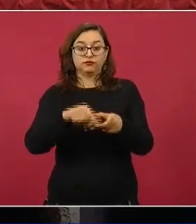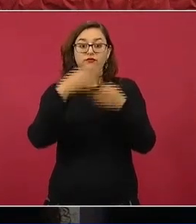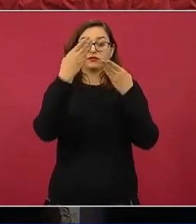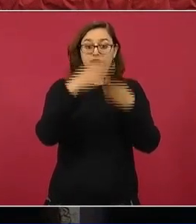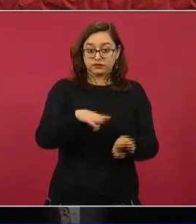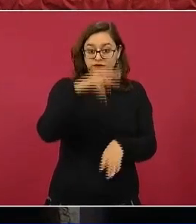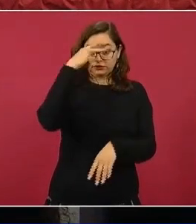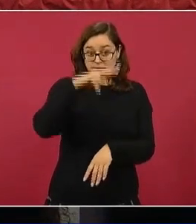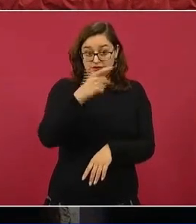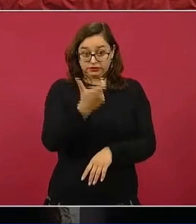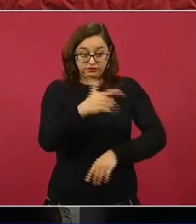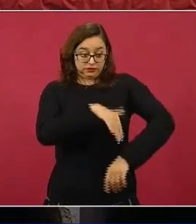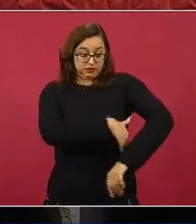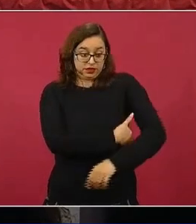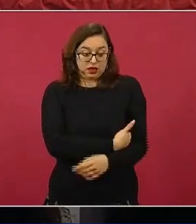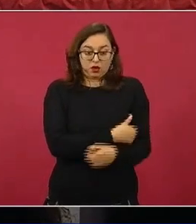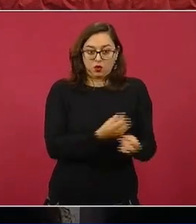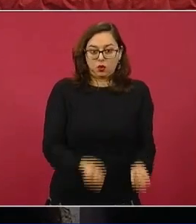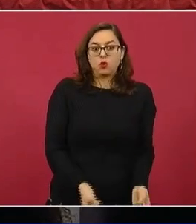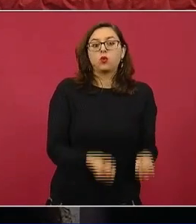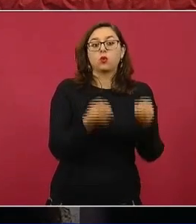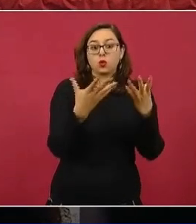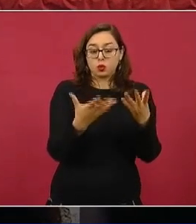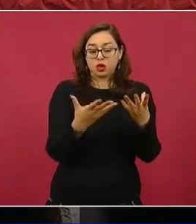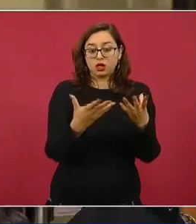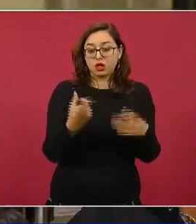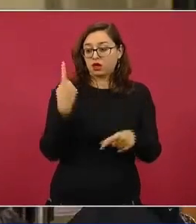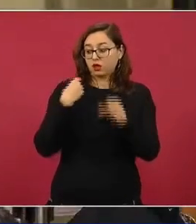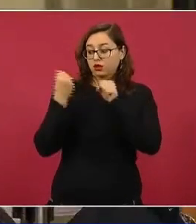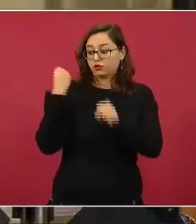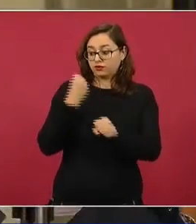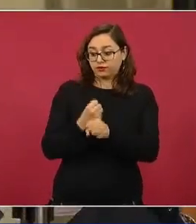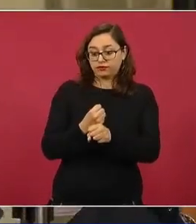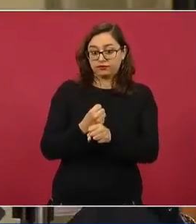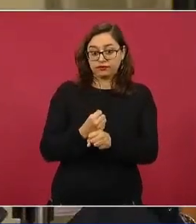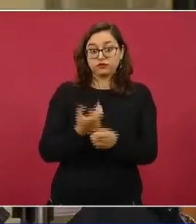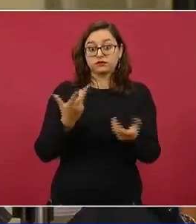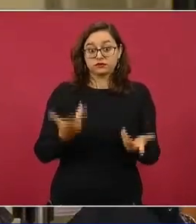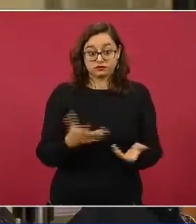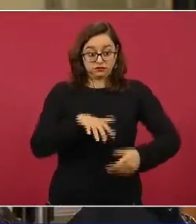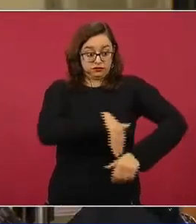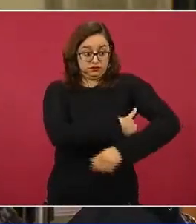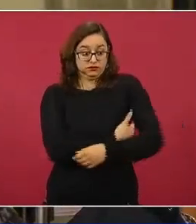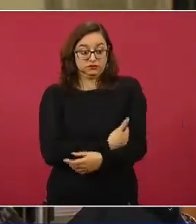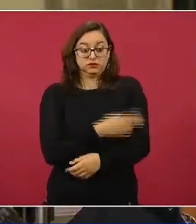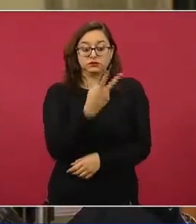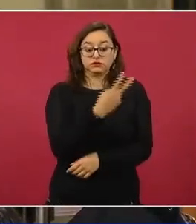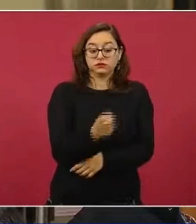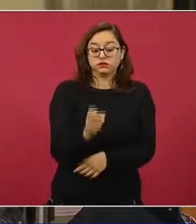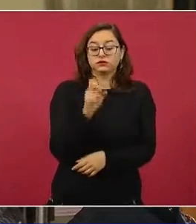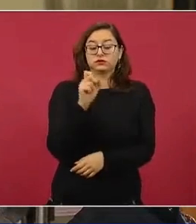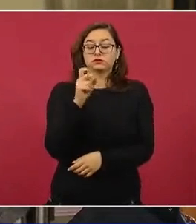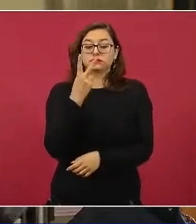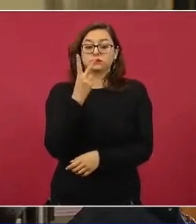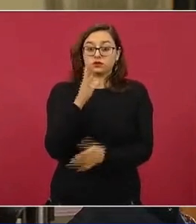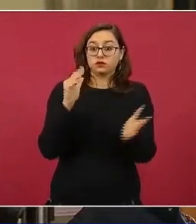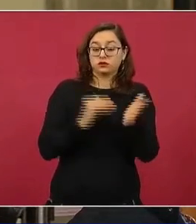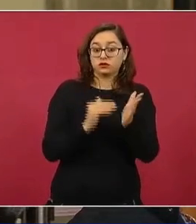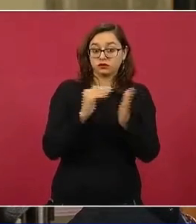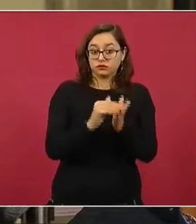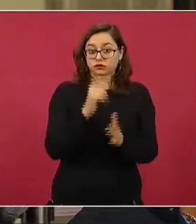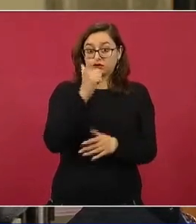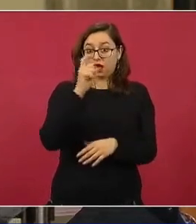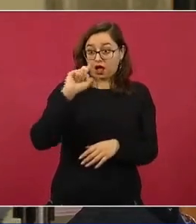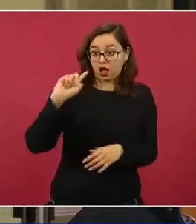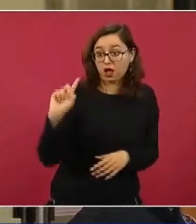México. Se reportó que subieron al cierre del año pasado a más de 202 mil millones de dólares. Esto